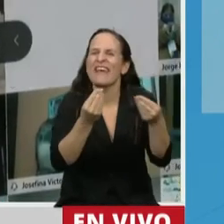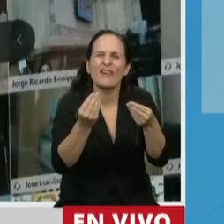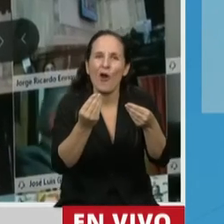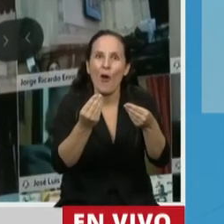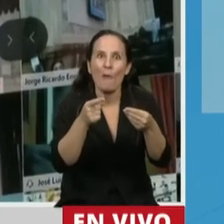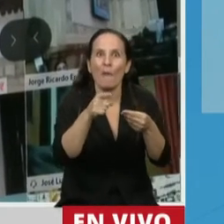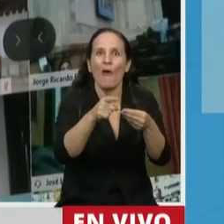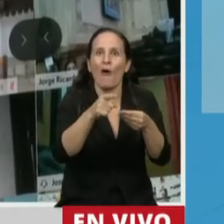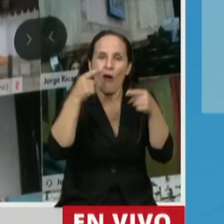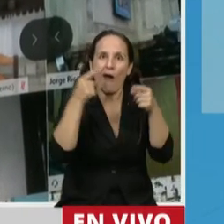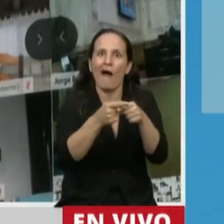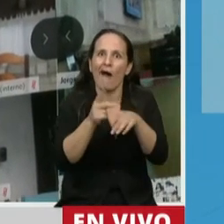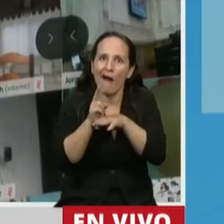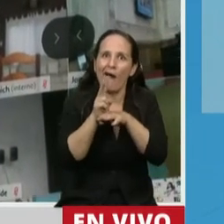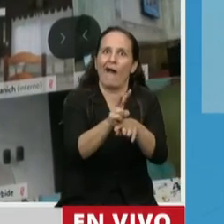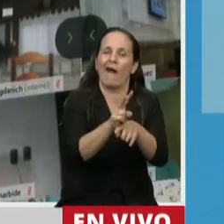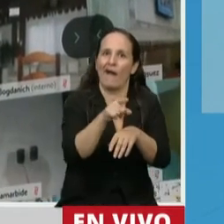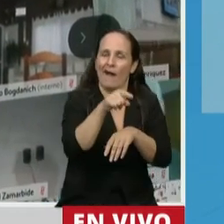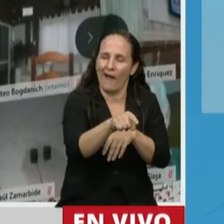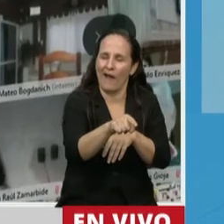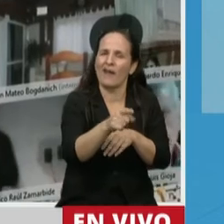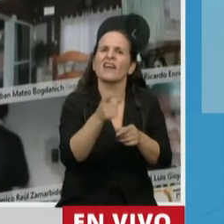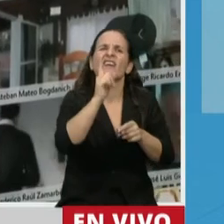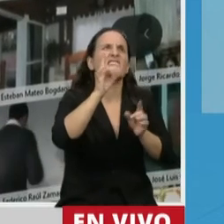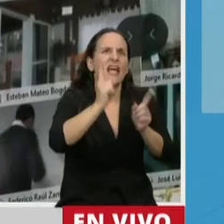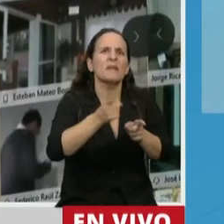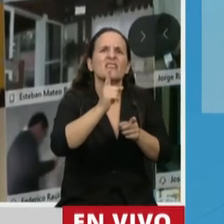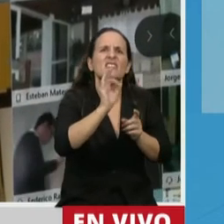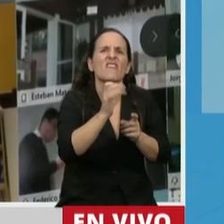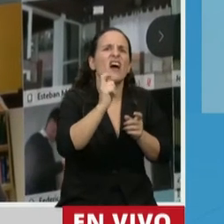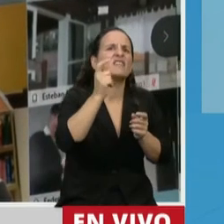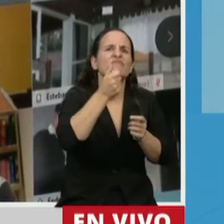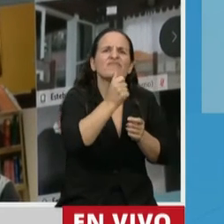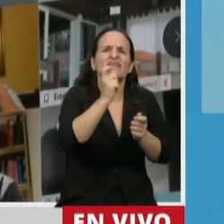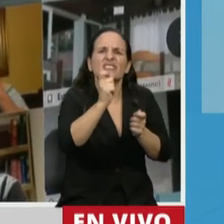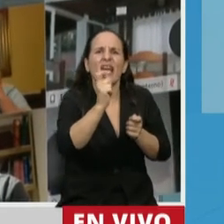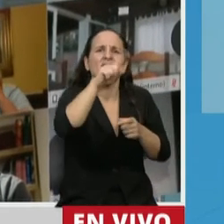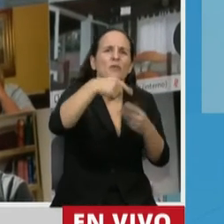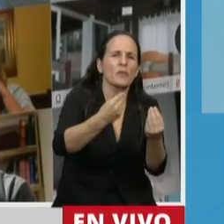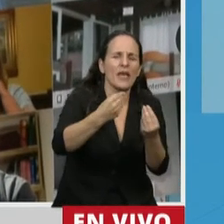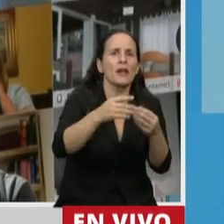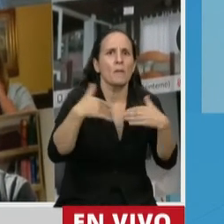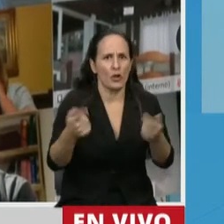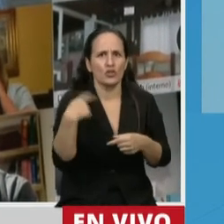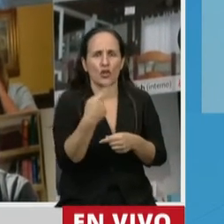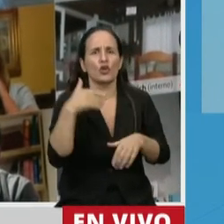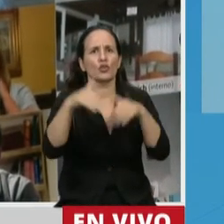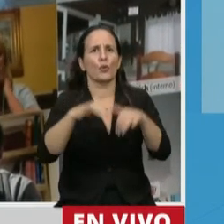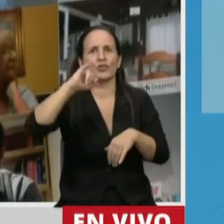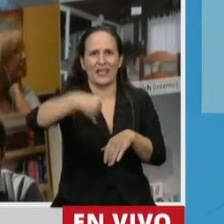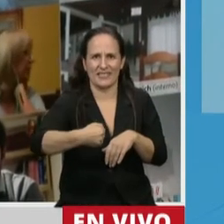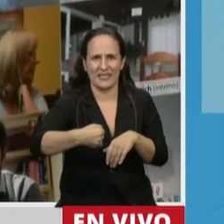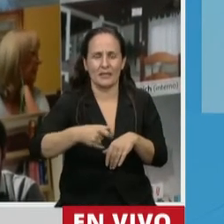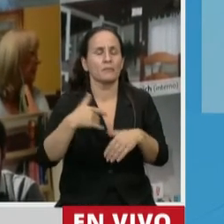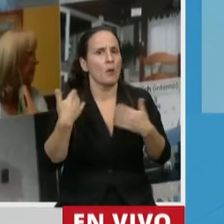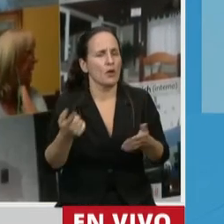y garantizando la trazabilidad del origen y el destino de las drogas. Por eso acompañaremos este proyecto y consideramos que